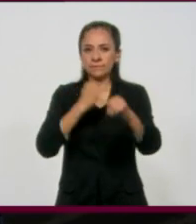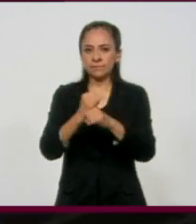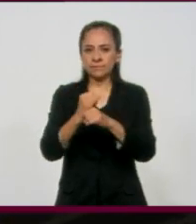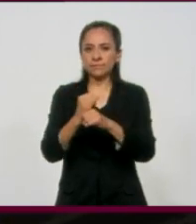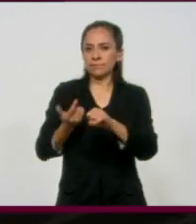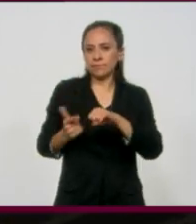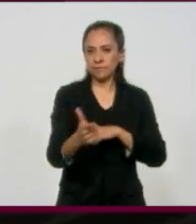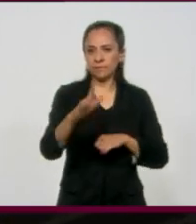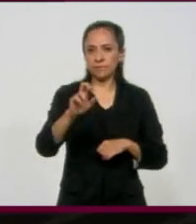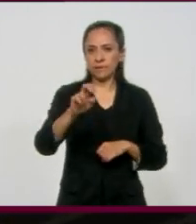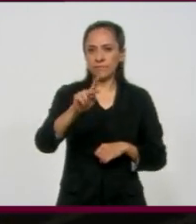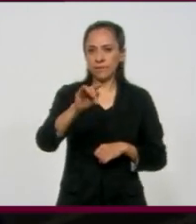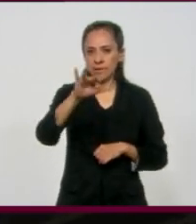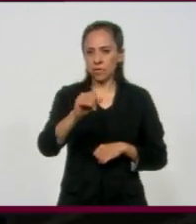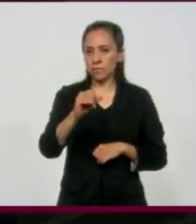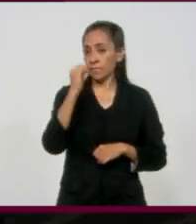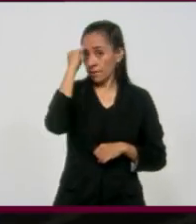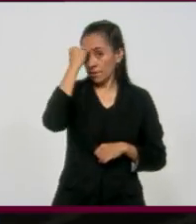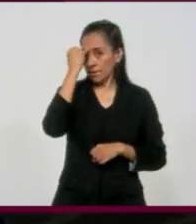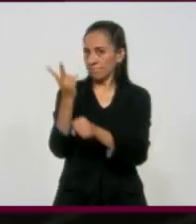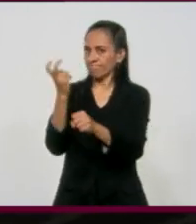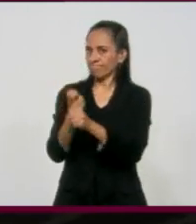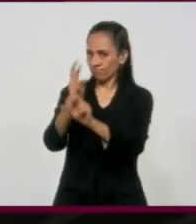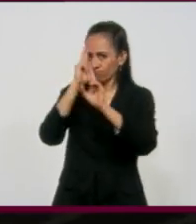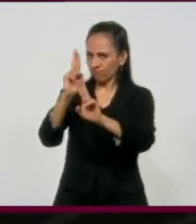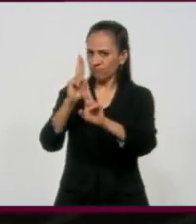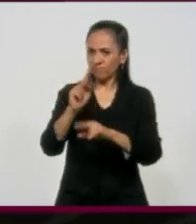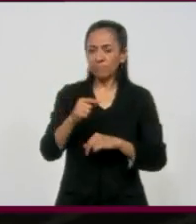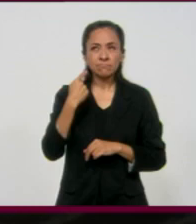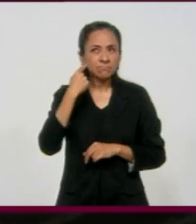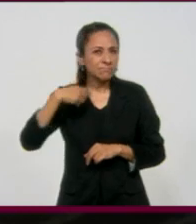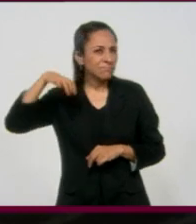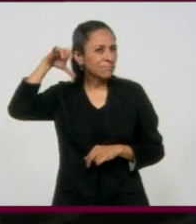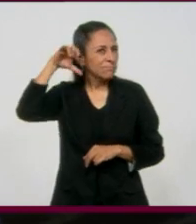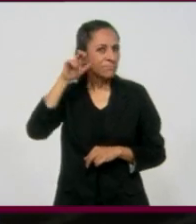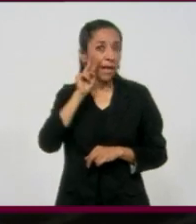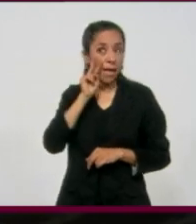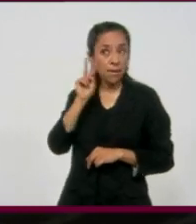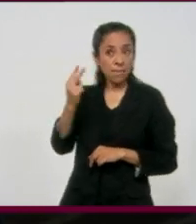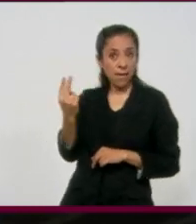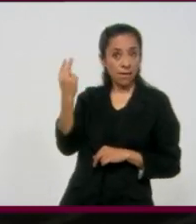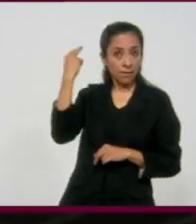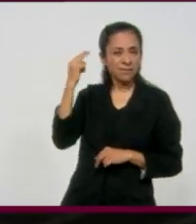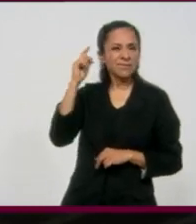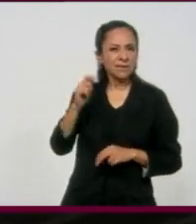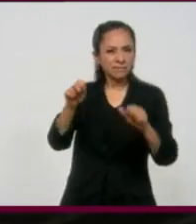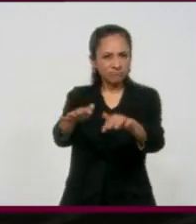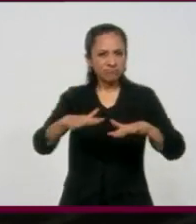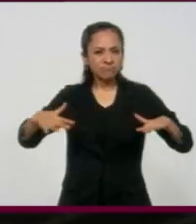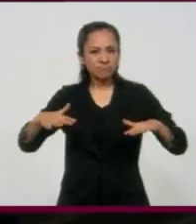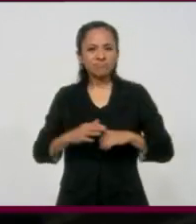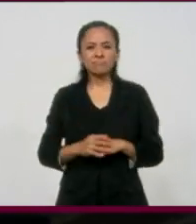Y como la India es el invitado de honor, precisamente lo que se oye y se ve de fondo es un espectáculo dancístico, referencia a